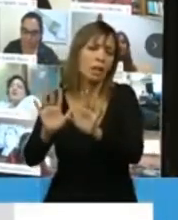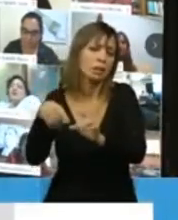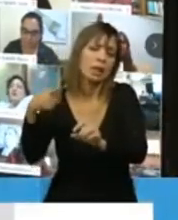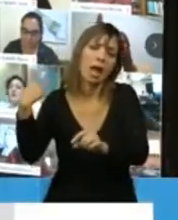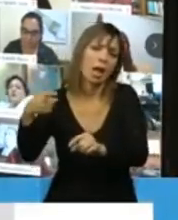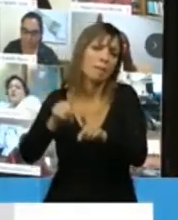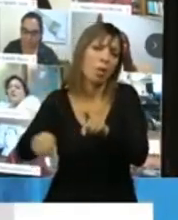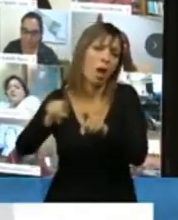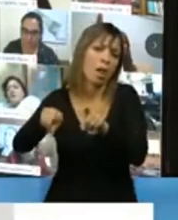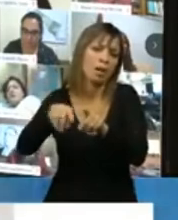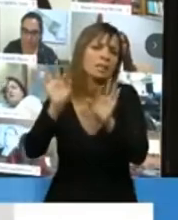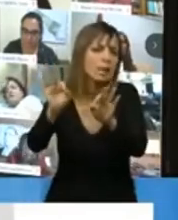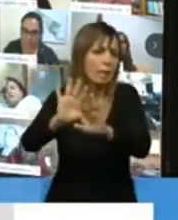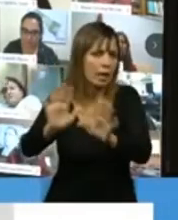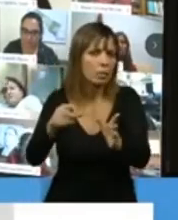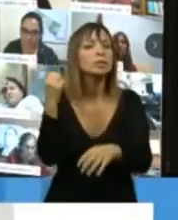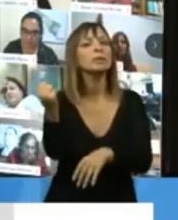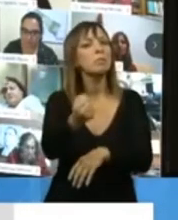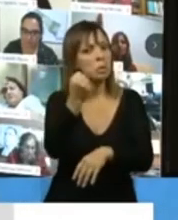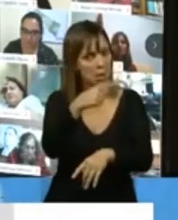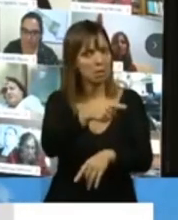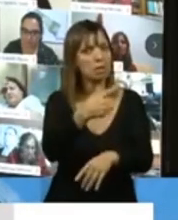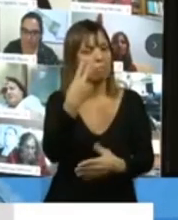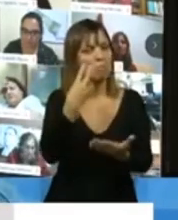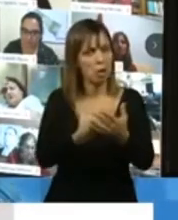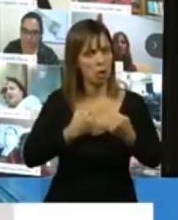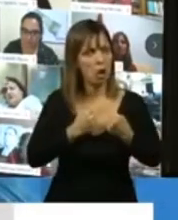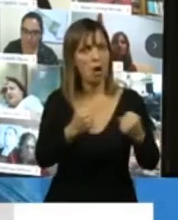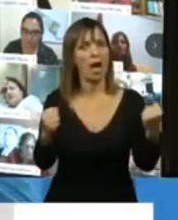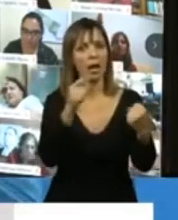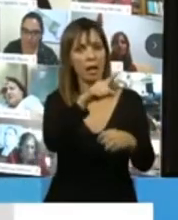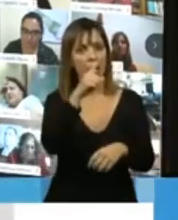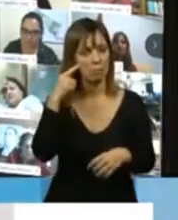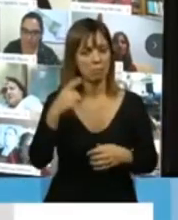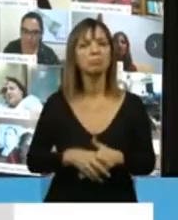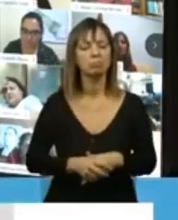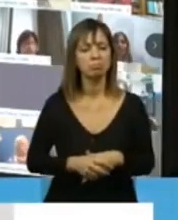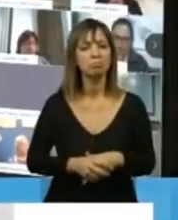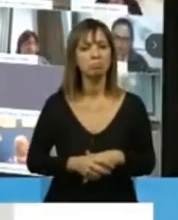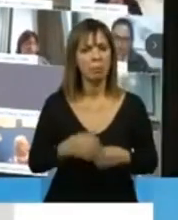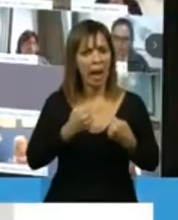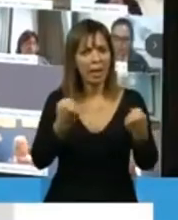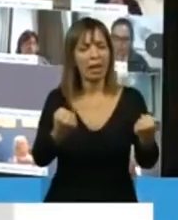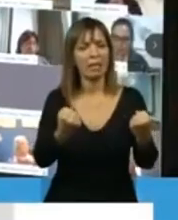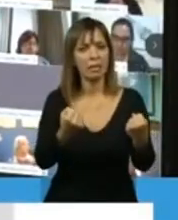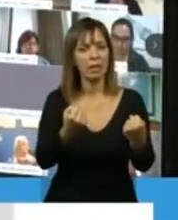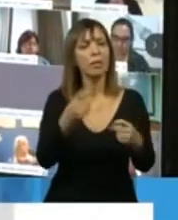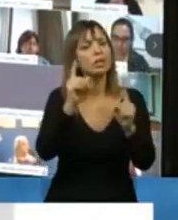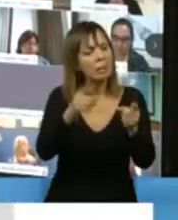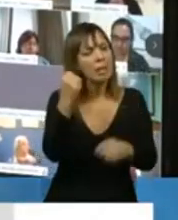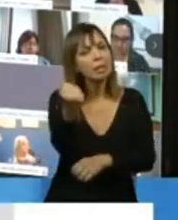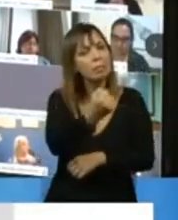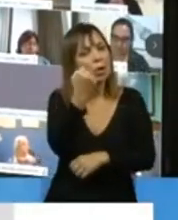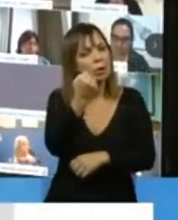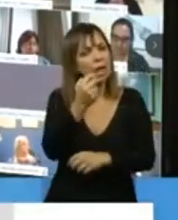es importante rescatar también el coraje y la valentía de nuestro presidente, pero también es importante